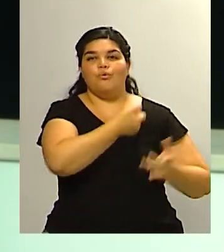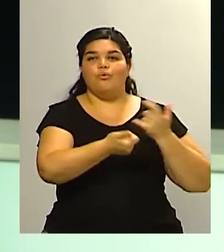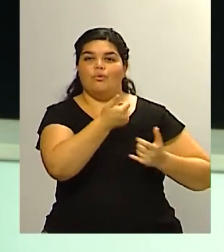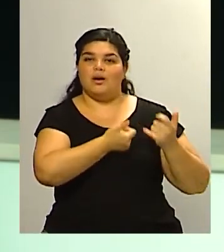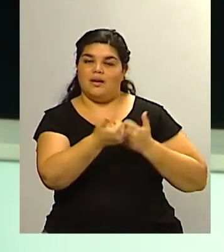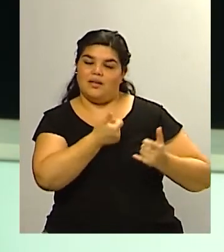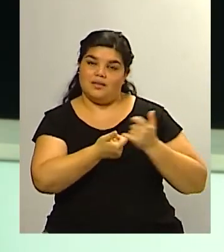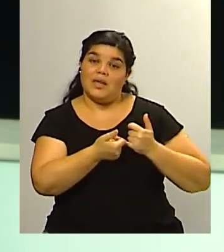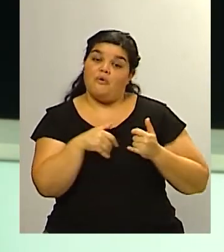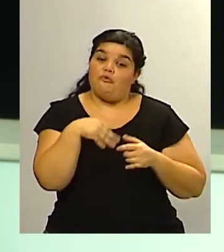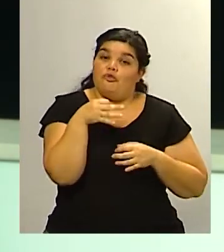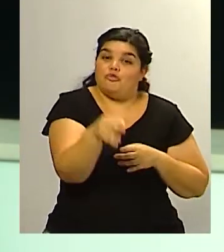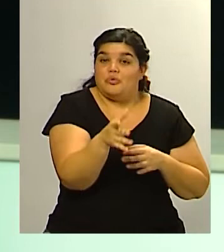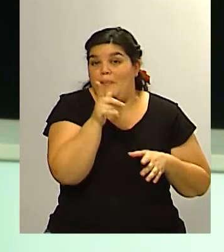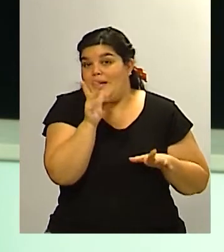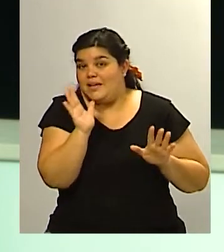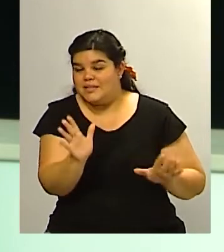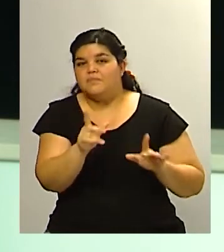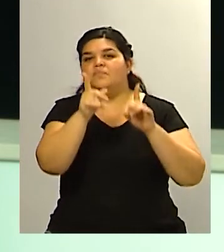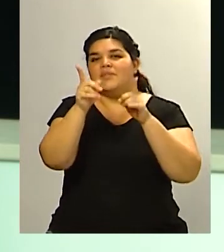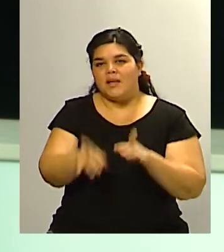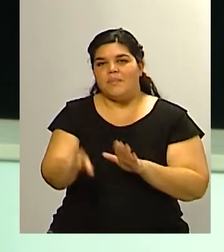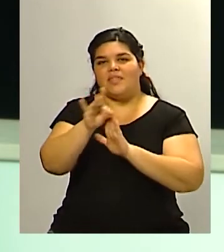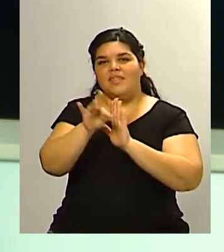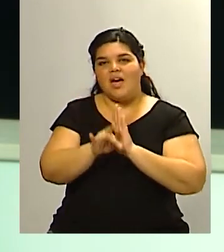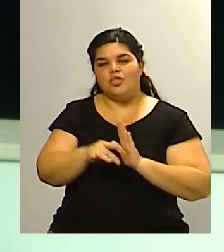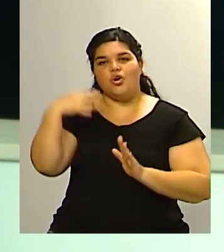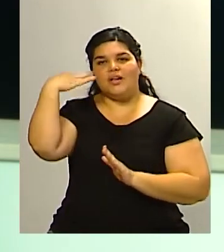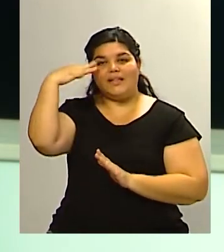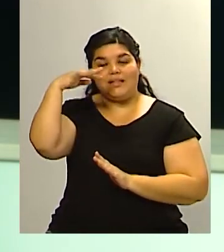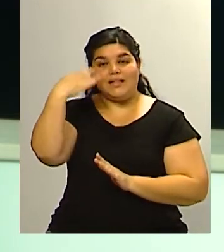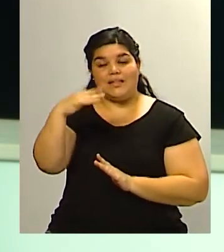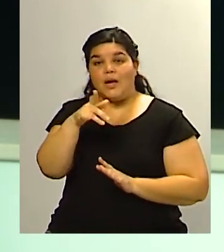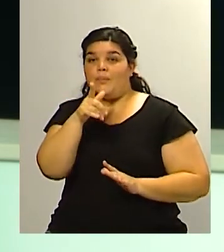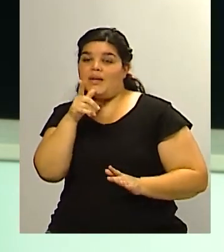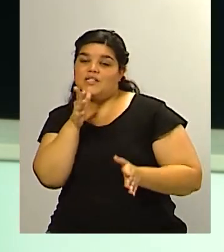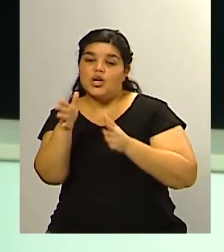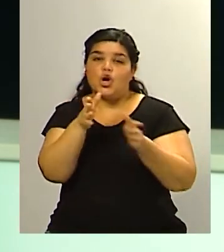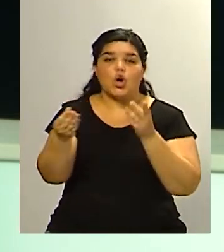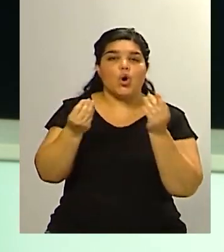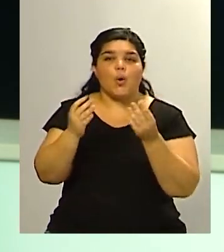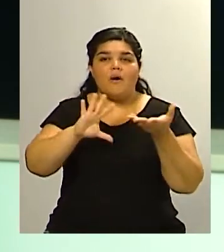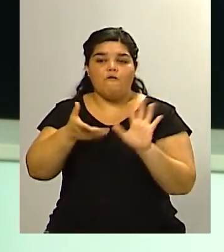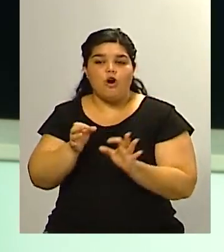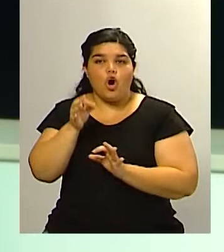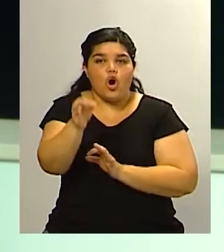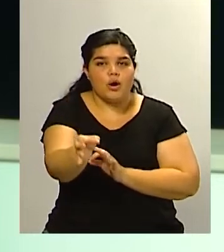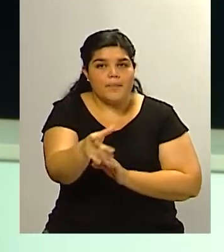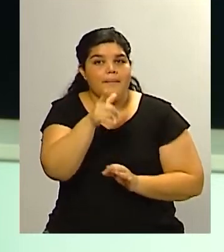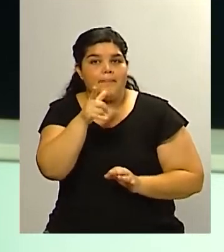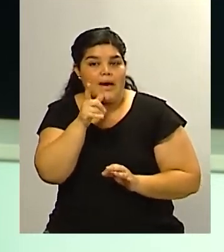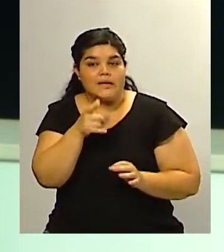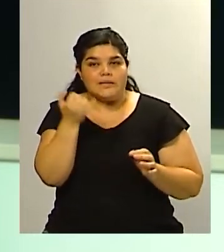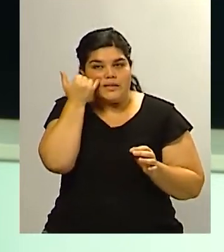puede llegar a ser su futuro el dato también importante de Cristina Fernández de qué puede suceder de cómo tiene captado cierta cantidad un